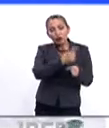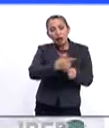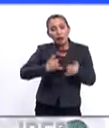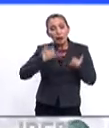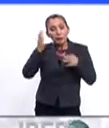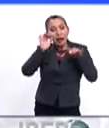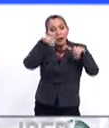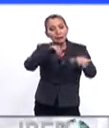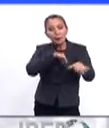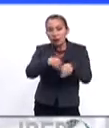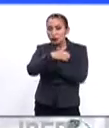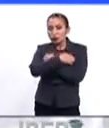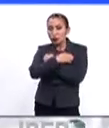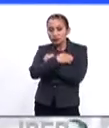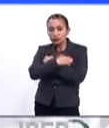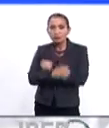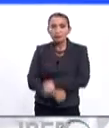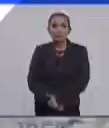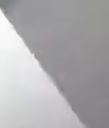jóvenes de empleo, de educación.